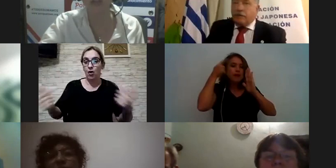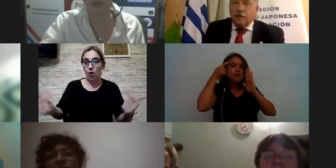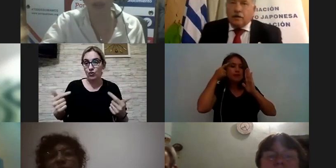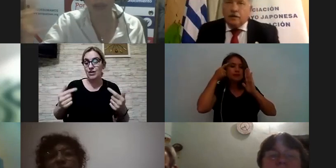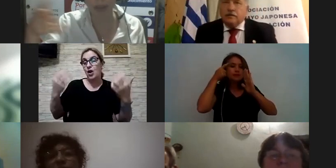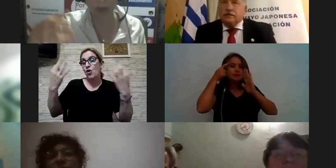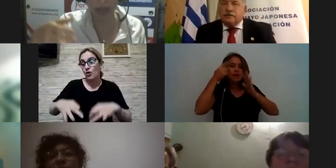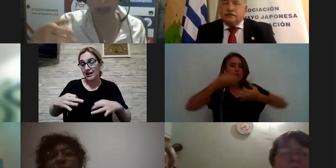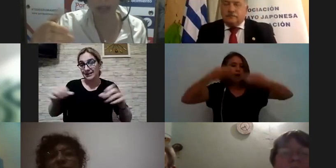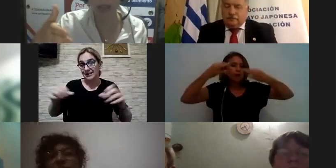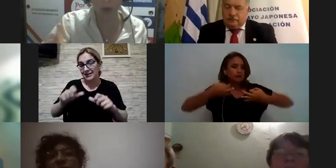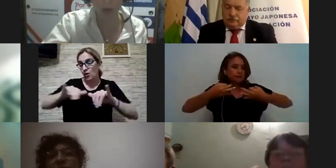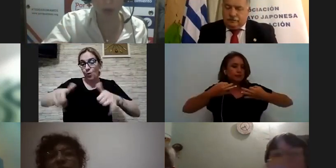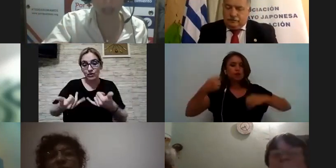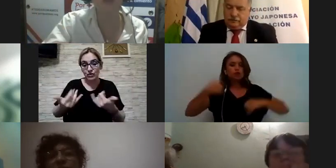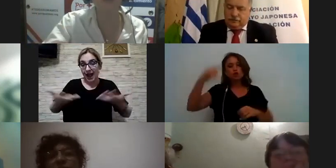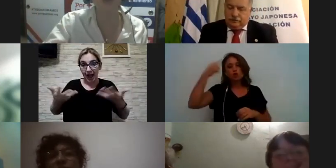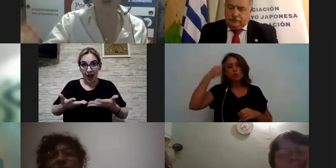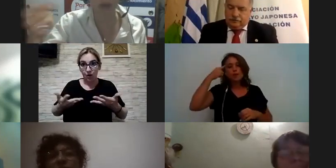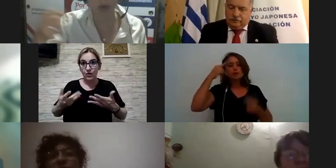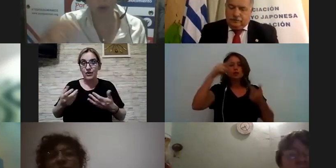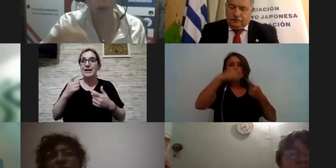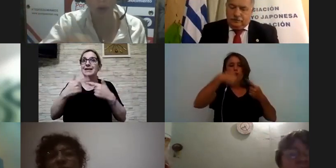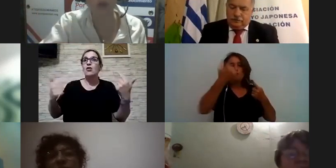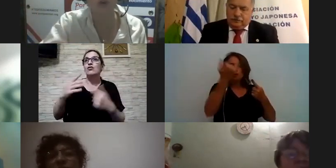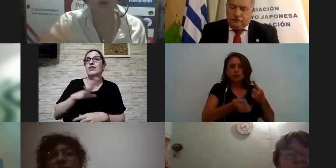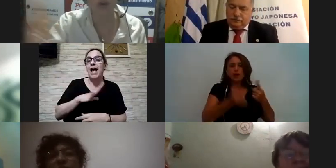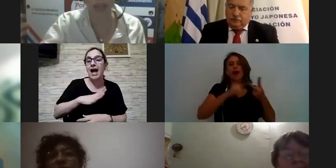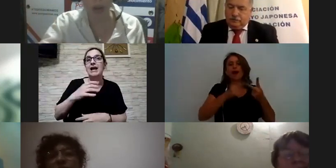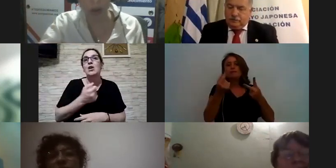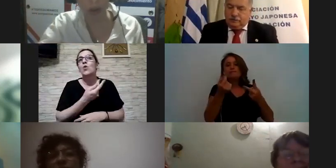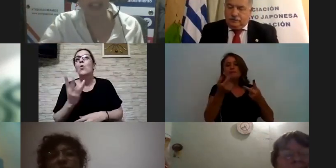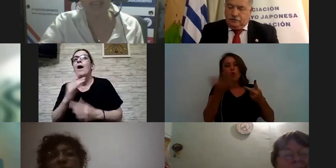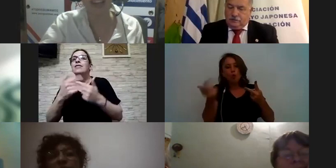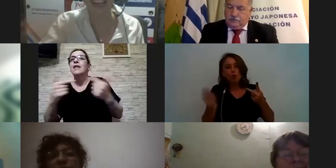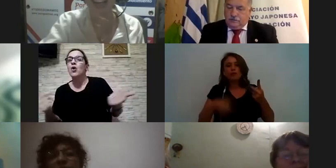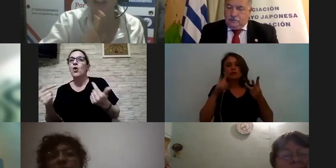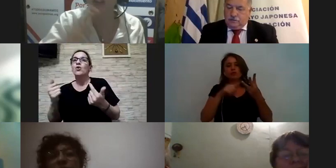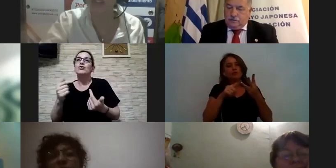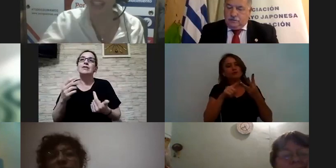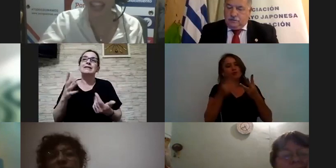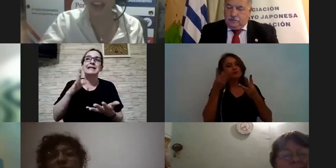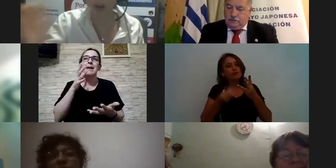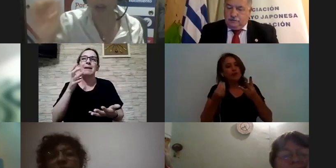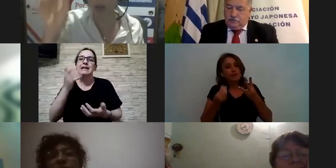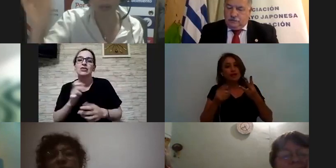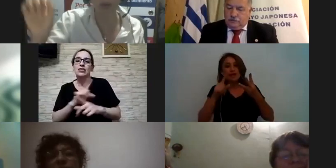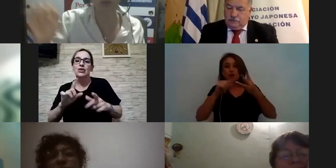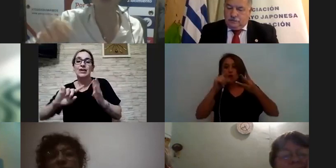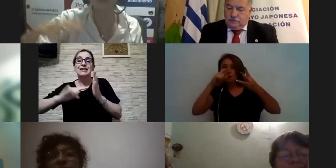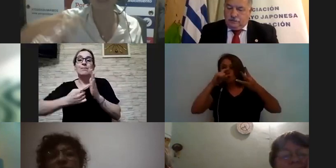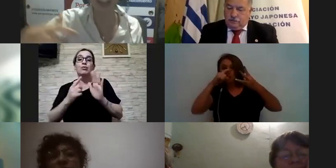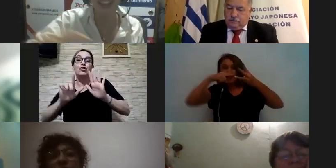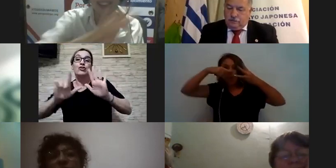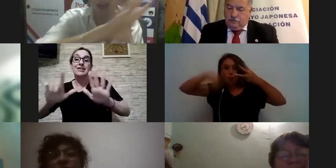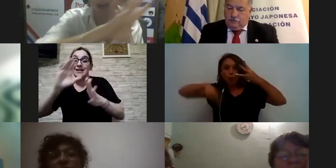es cuando ya determino qué recursos tengo cuántos costos tengo los riesgos que esto me lleva que es el paso 7 o sea el último que